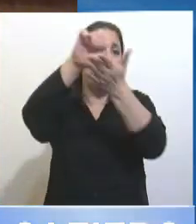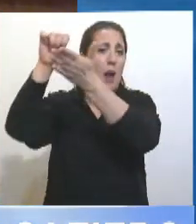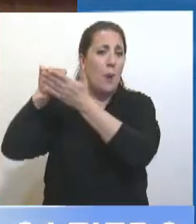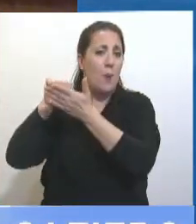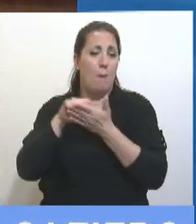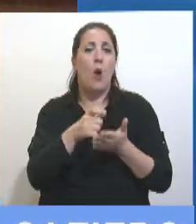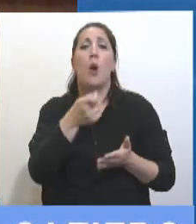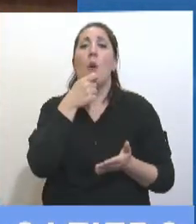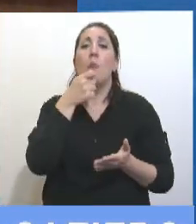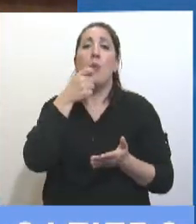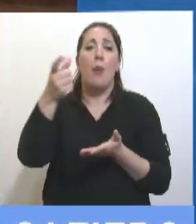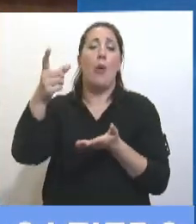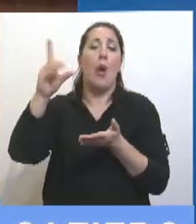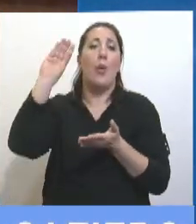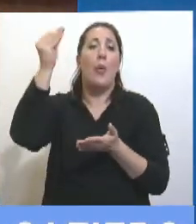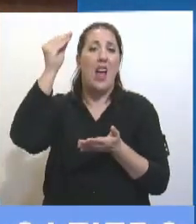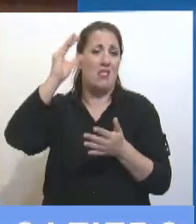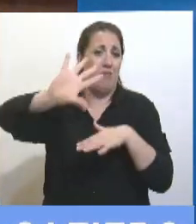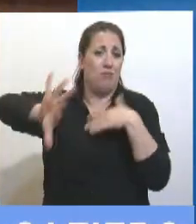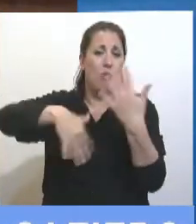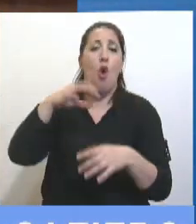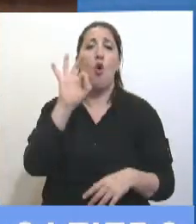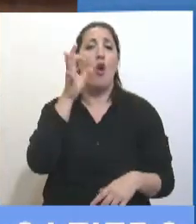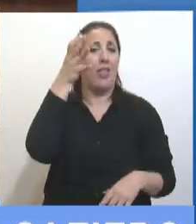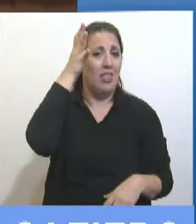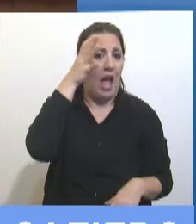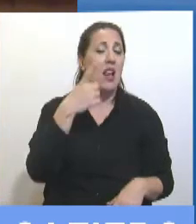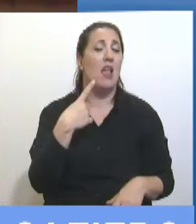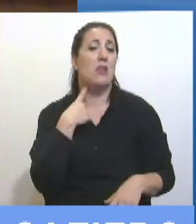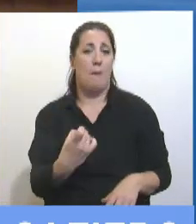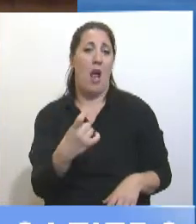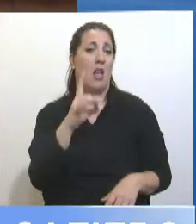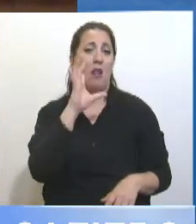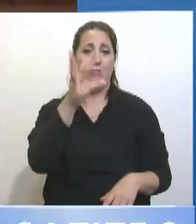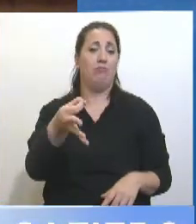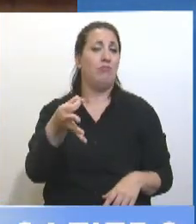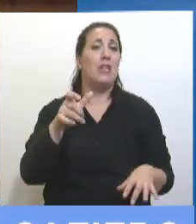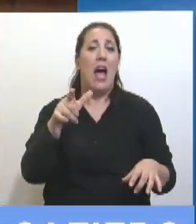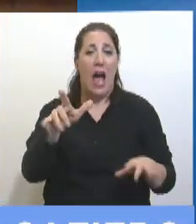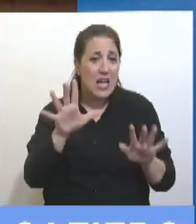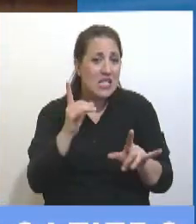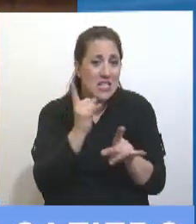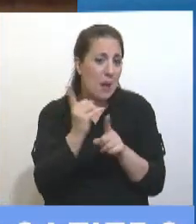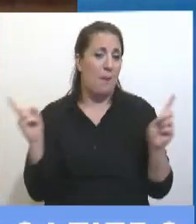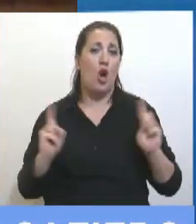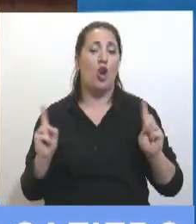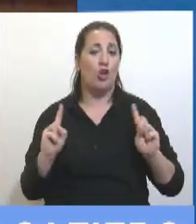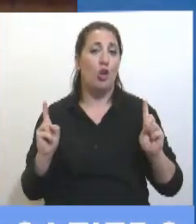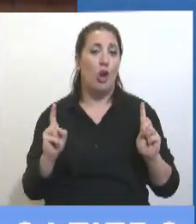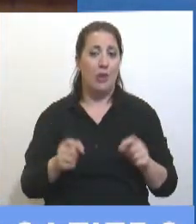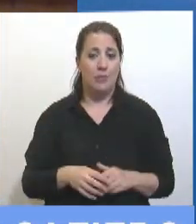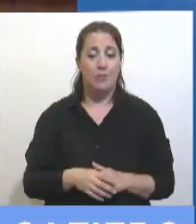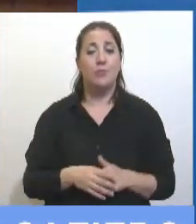la conflictividad en Brasil o en Italia o en España muestra que no siempre es así. Eso, bueno,